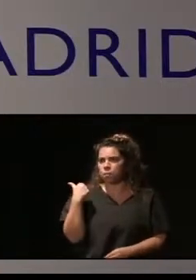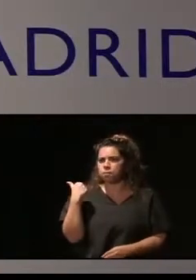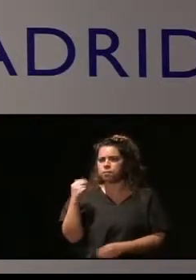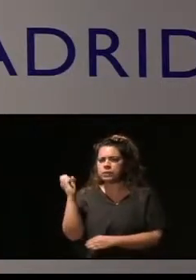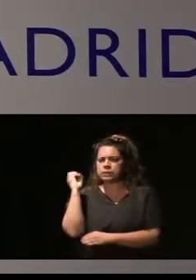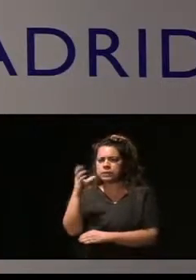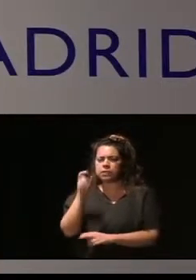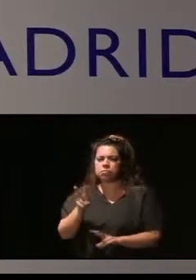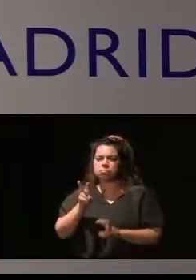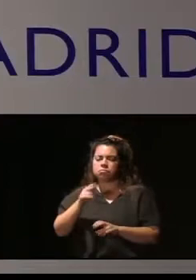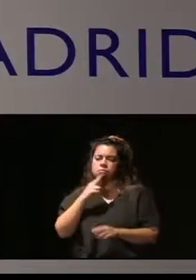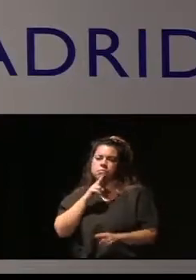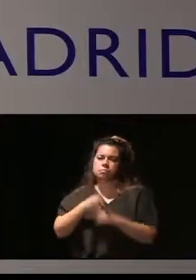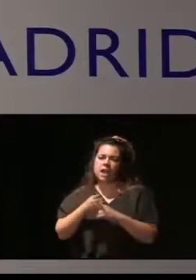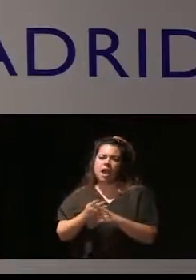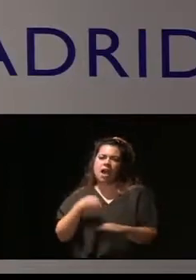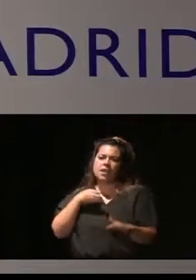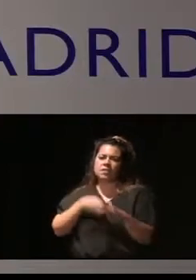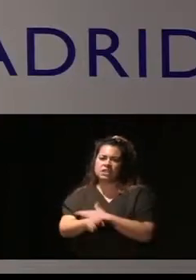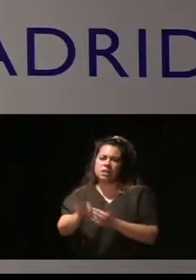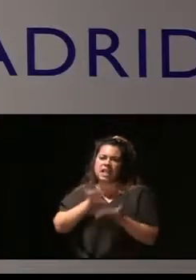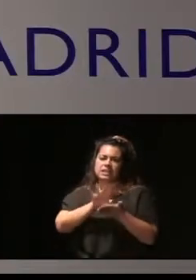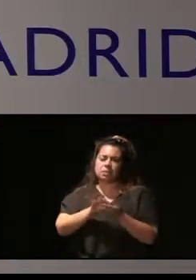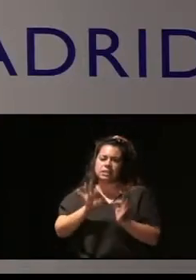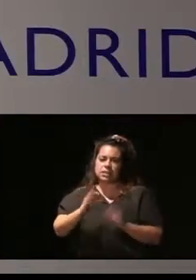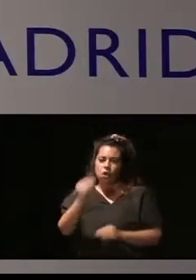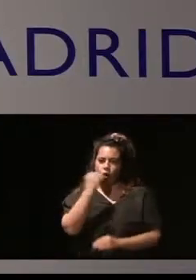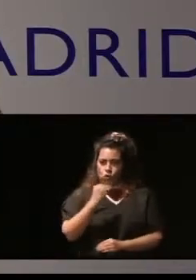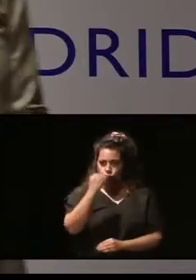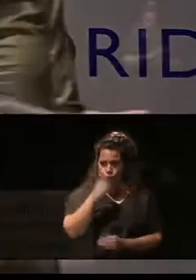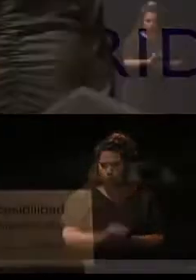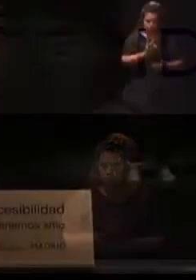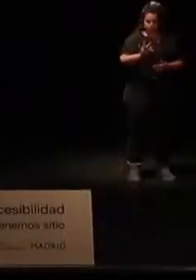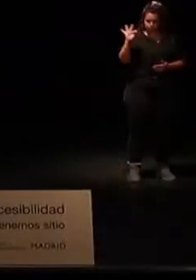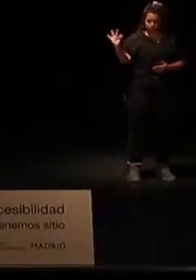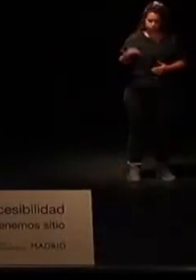accesibilidad en los servicios de consumo. Les dejo con gana.